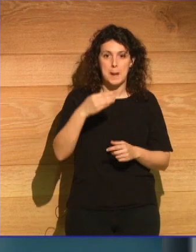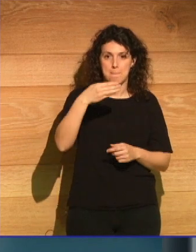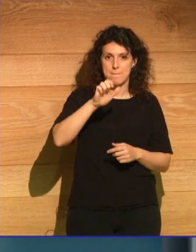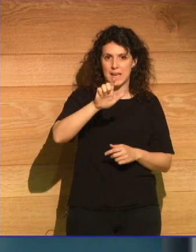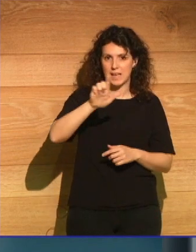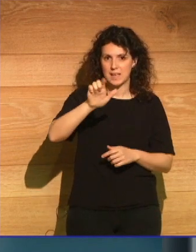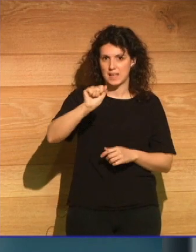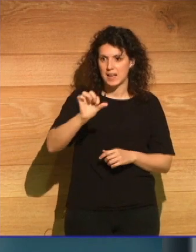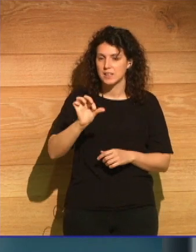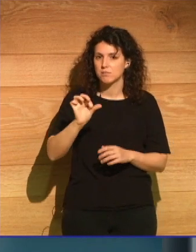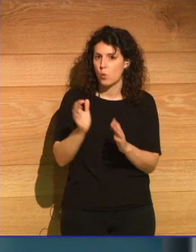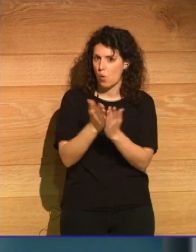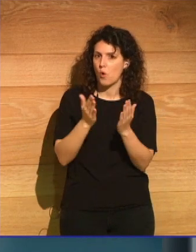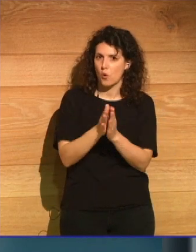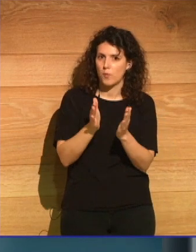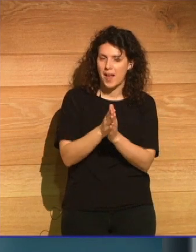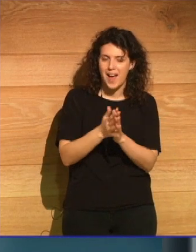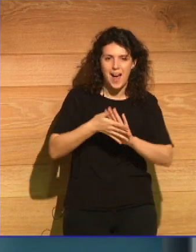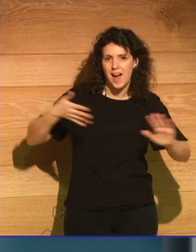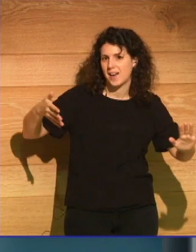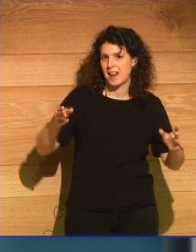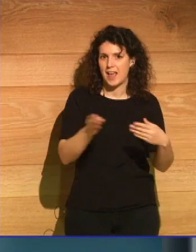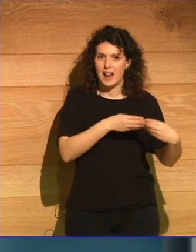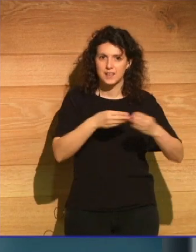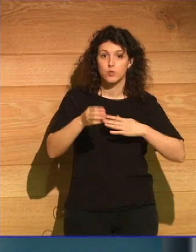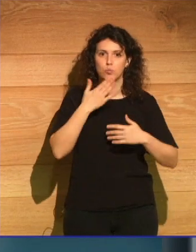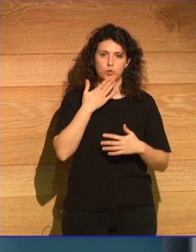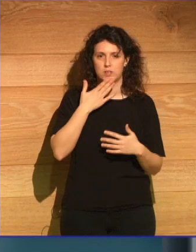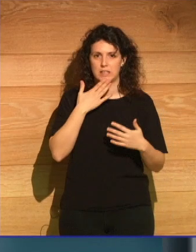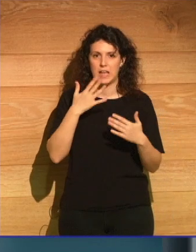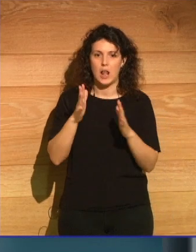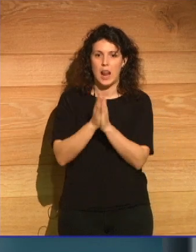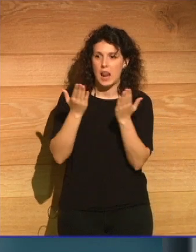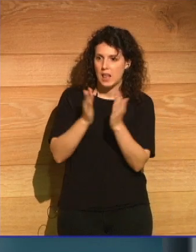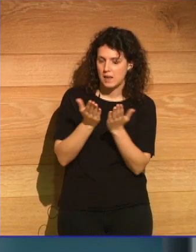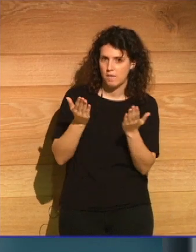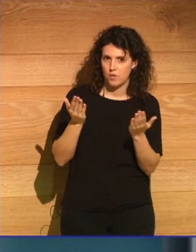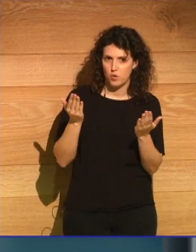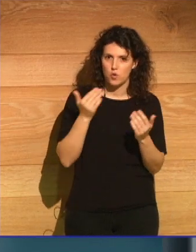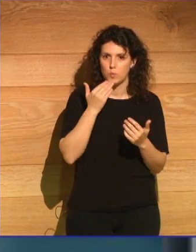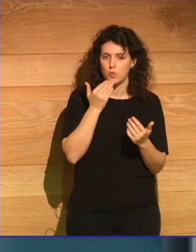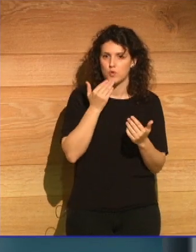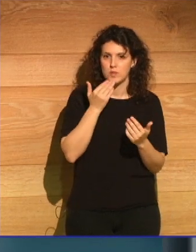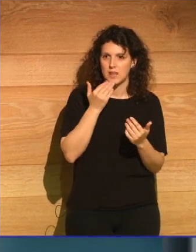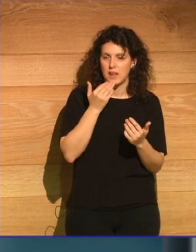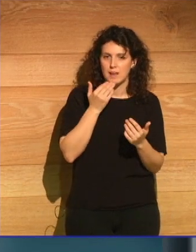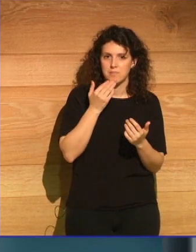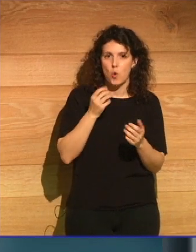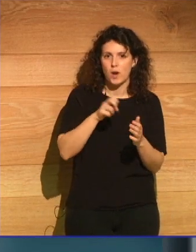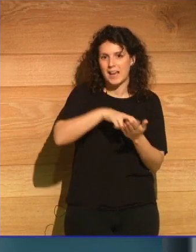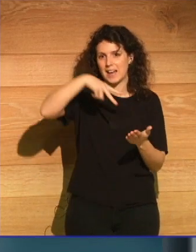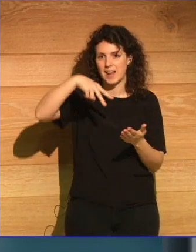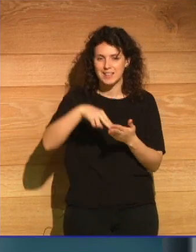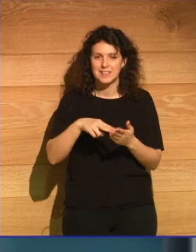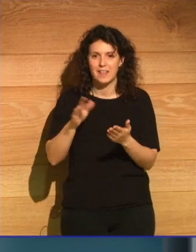ágil, elástica. Casi diría que es un libro, un gimnasta del ensayo. Tan pronto nos conduce